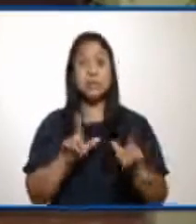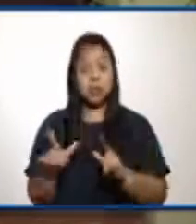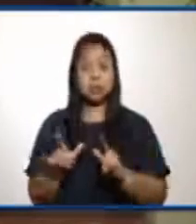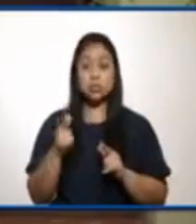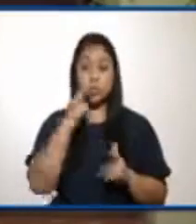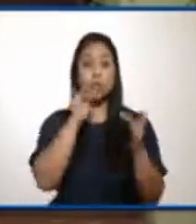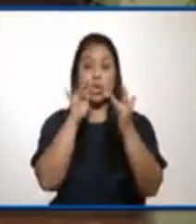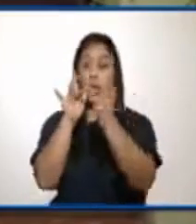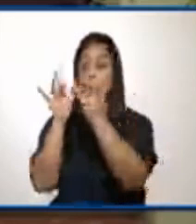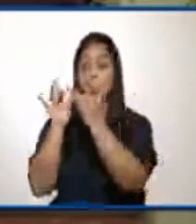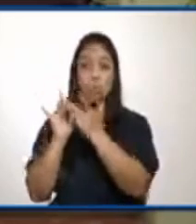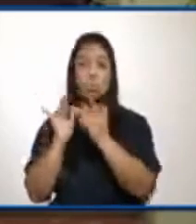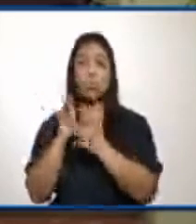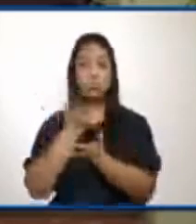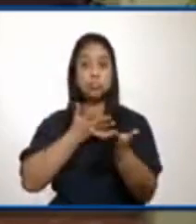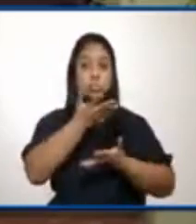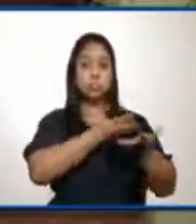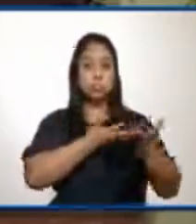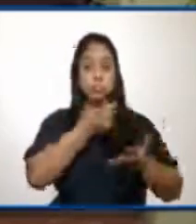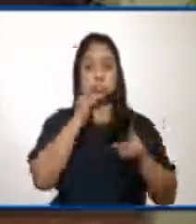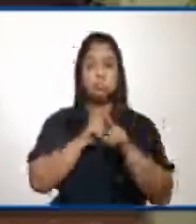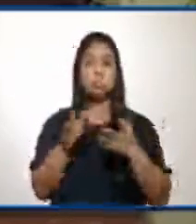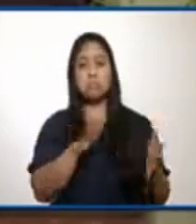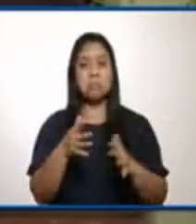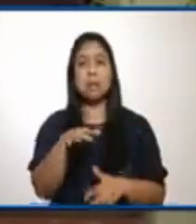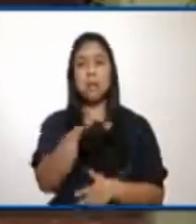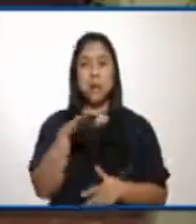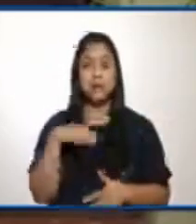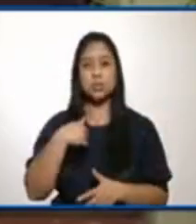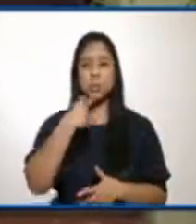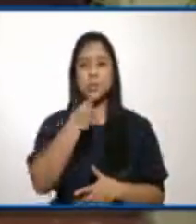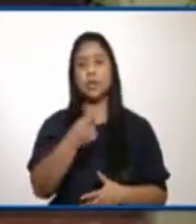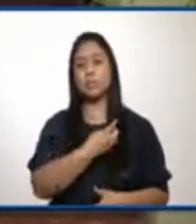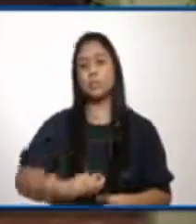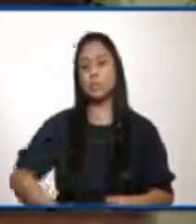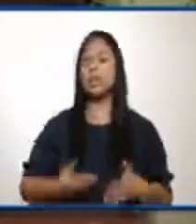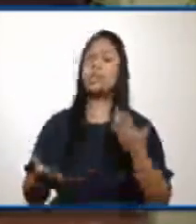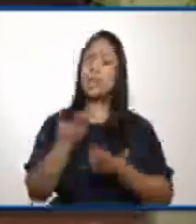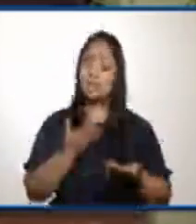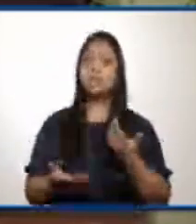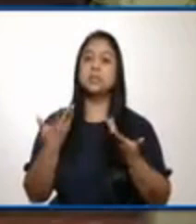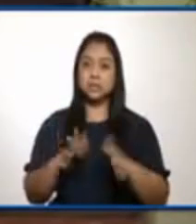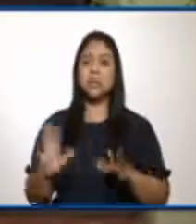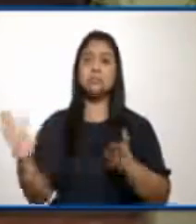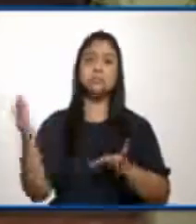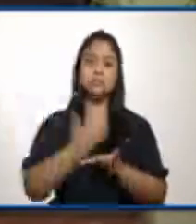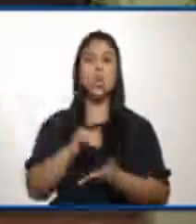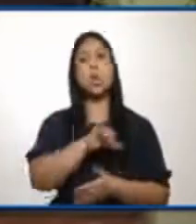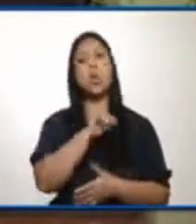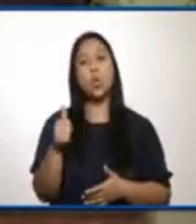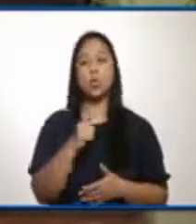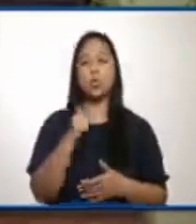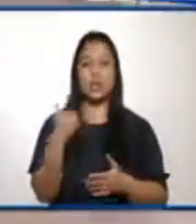contacto. Yo creo que en el mes de marzo, como lo mencionó el señor presidente, podríamos tener el ingreso de otra a través de este